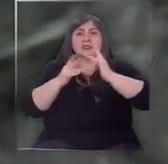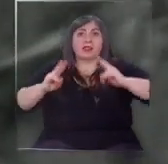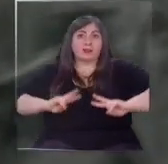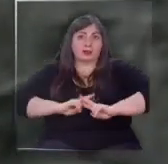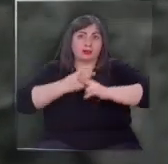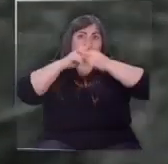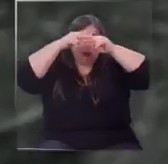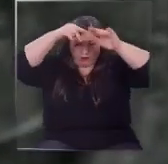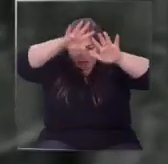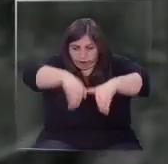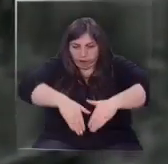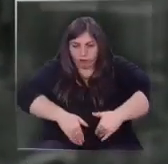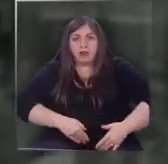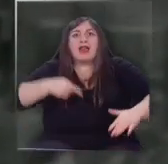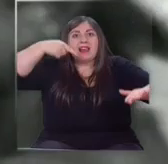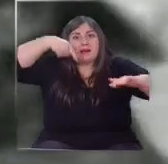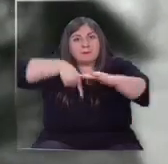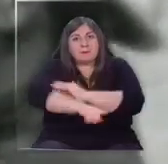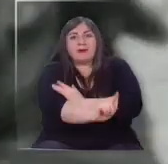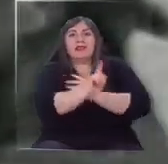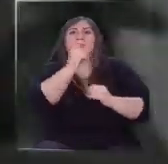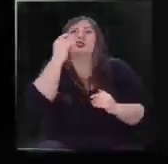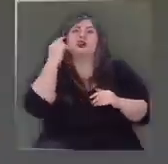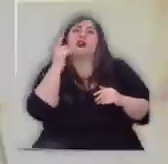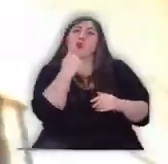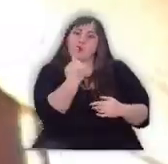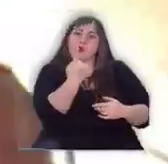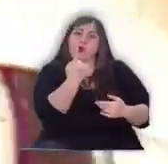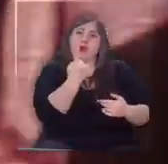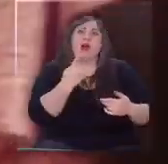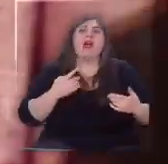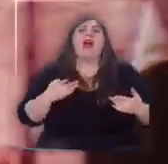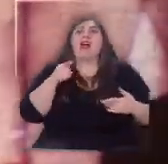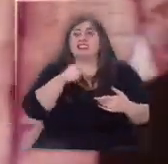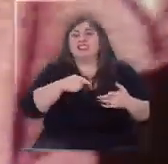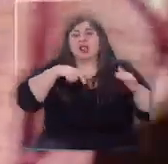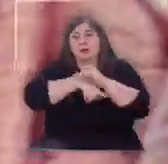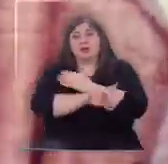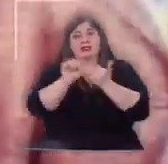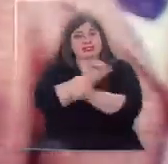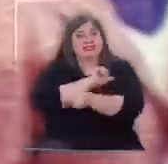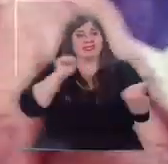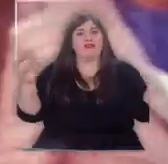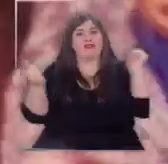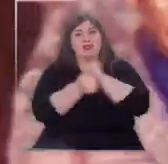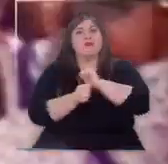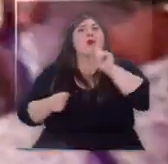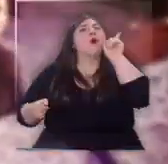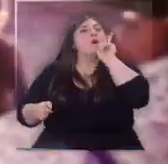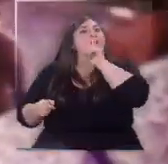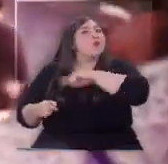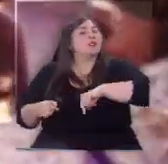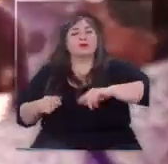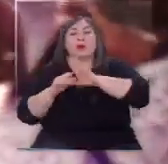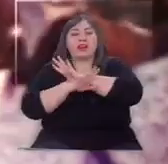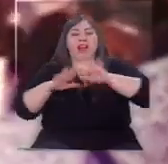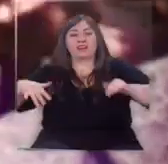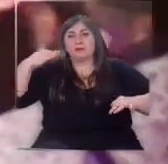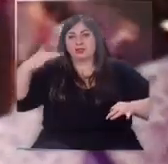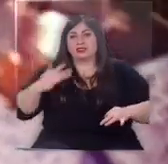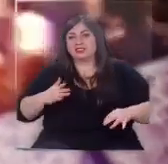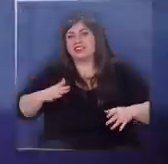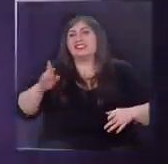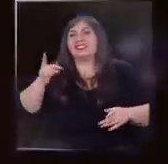o las excavaciones para hacer la línea 1 del metro de Santiago. Así el metro se transformó en el último granito en la historia de la principal